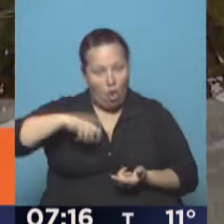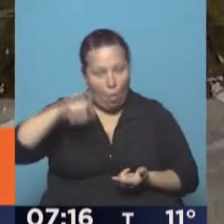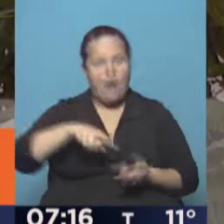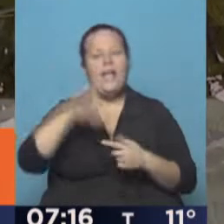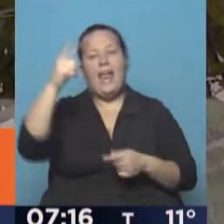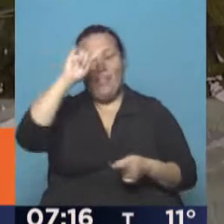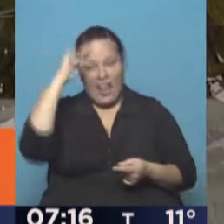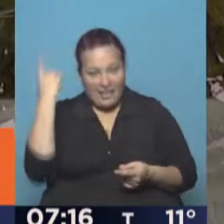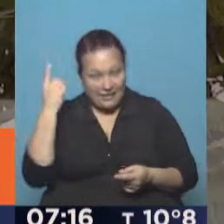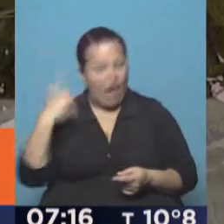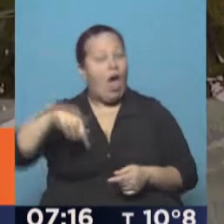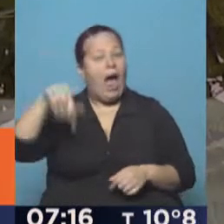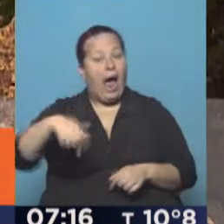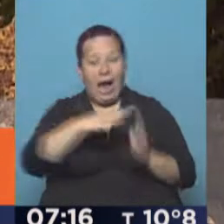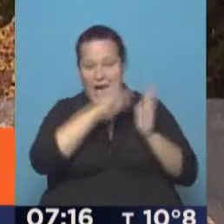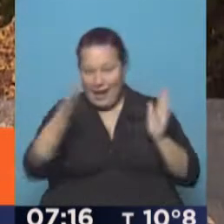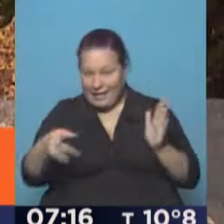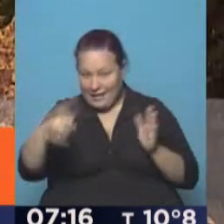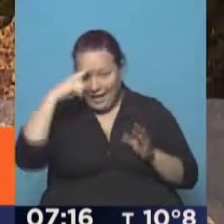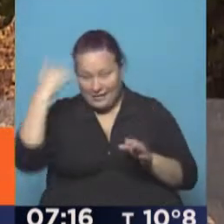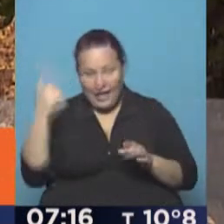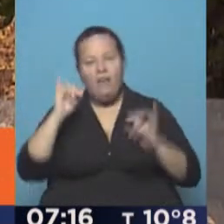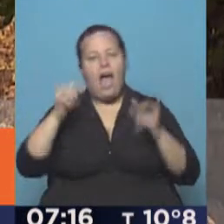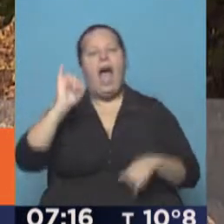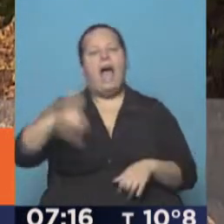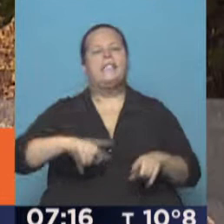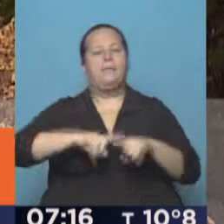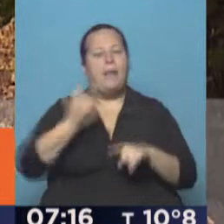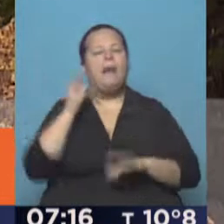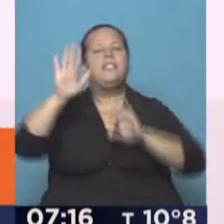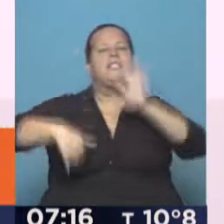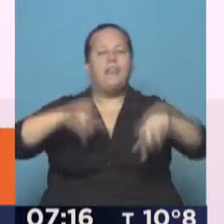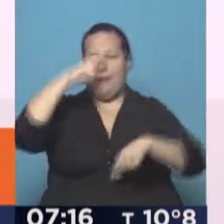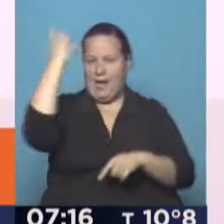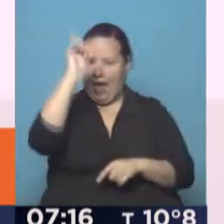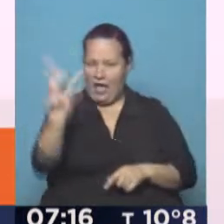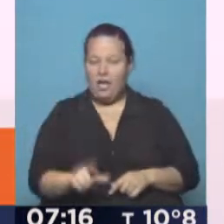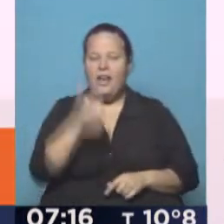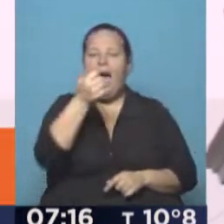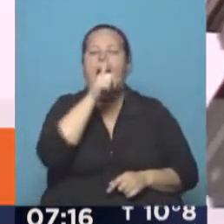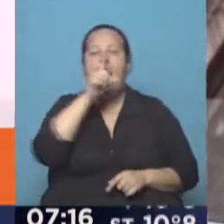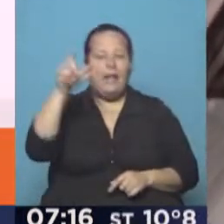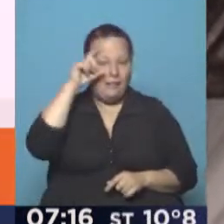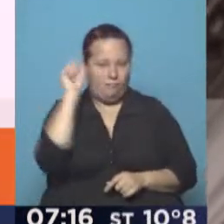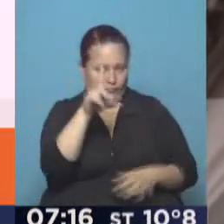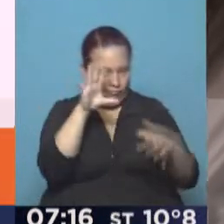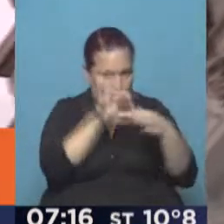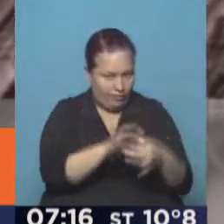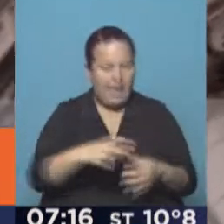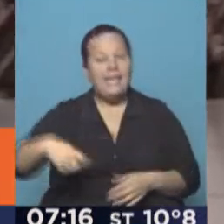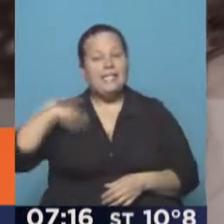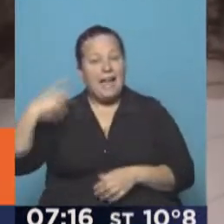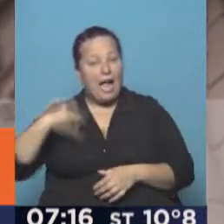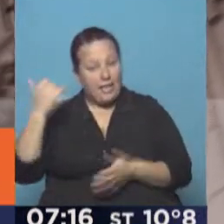y los estatales que en este último caso adhieren a una medida convocada a nivel nacional por ATE. Los gremios en